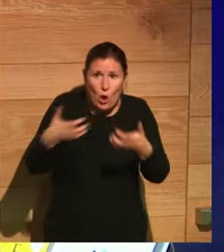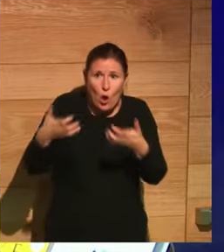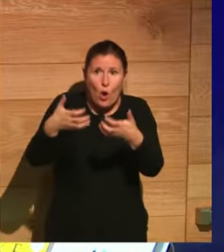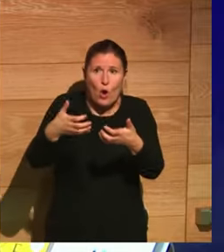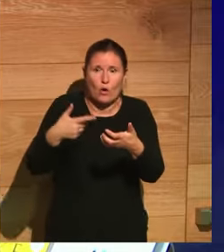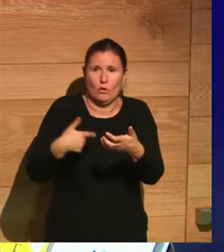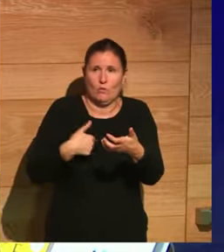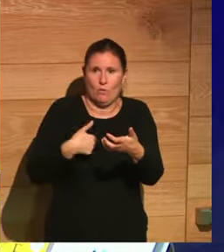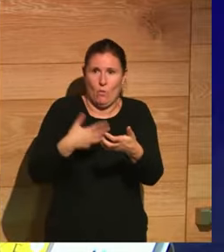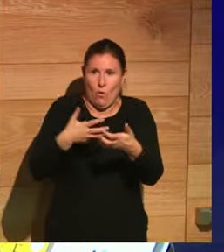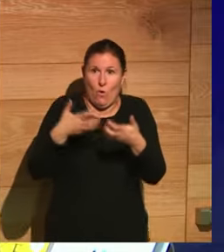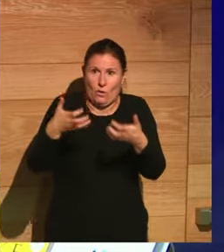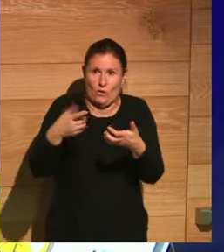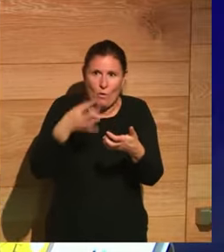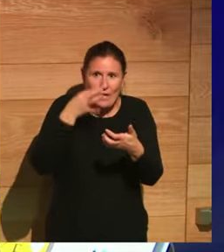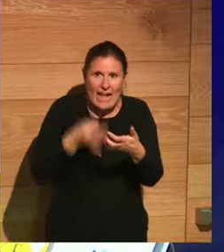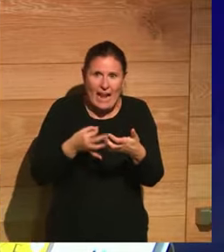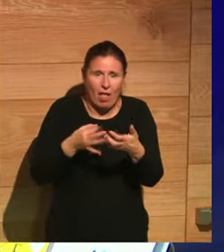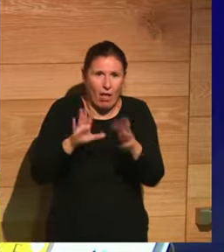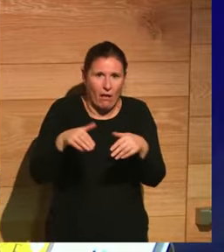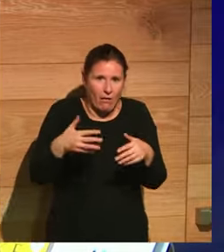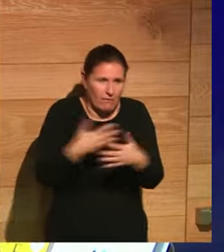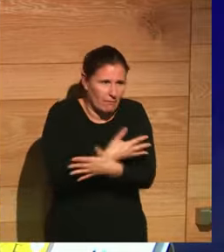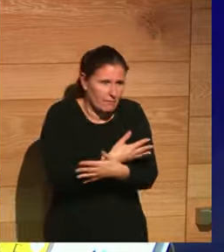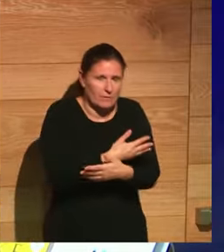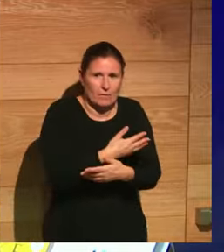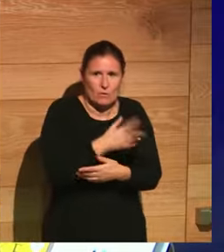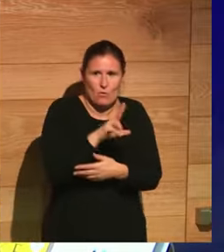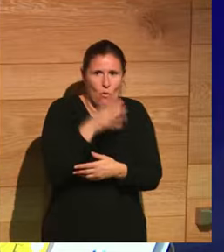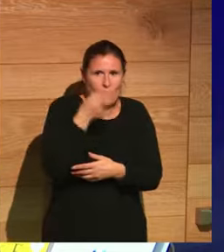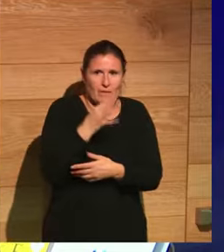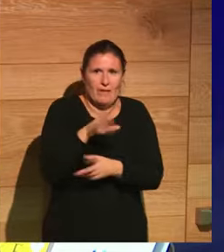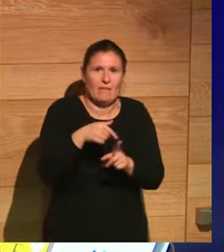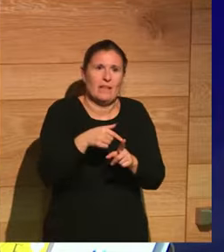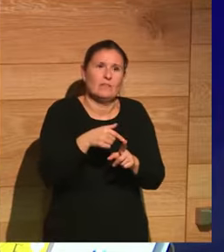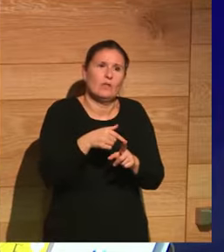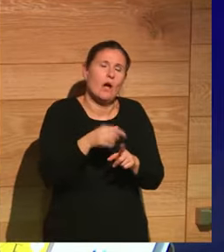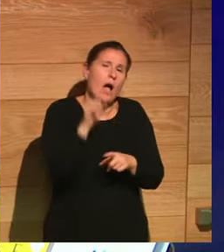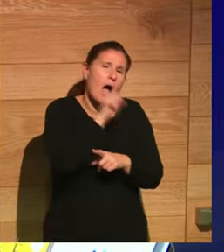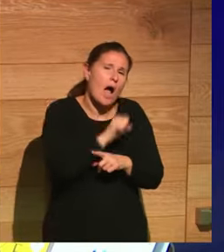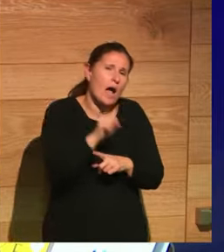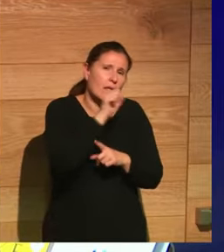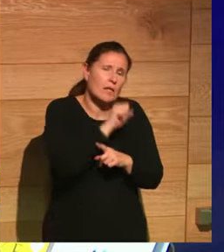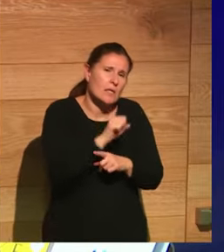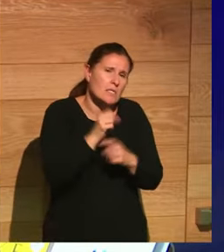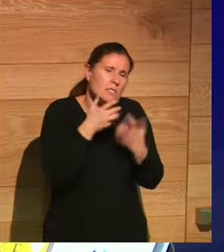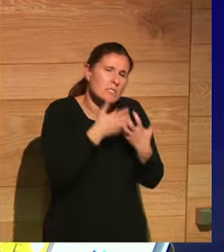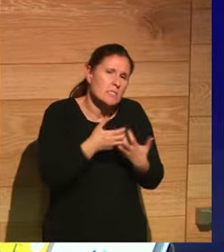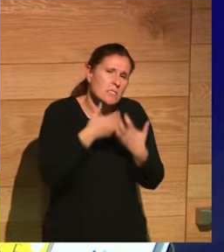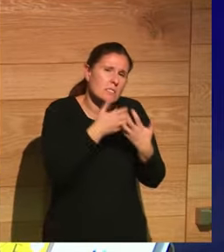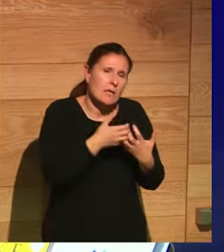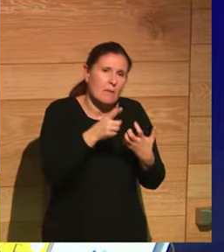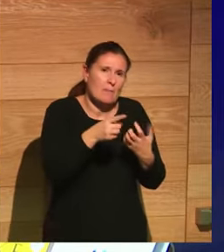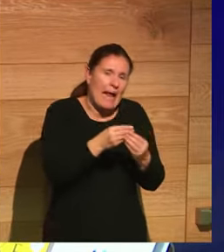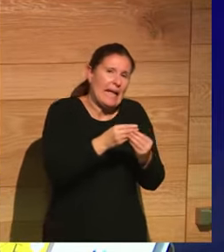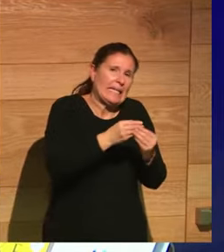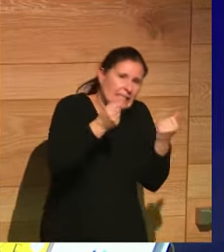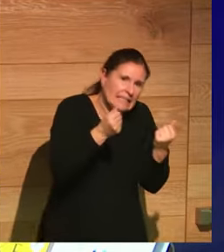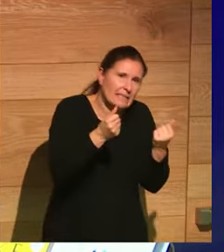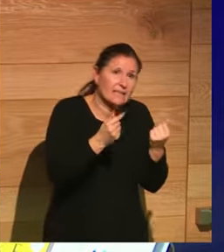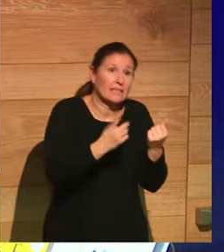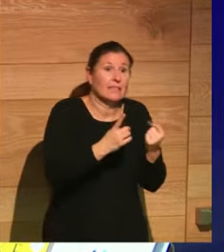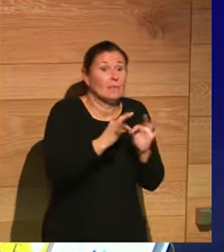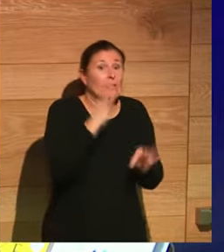no lo cuento como bulo sino que lo cuento como real luego ya me di cuenta de que no era cierto y he luchado durante muchos años para erradicarlo y por suerte